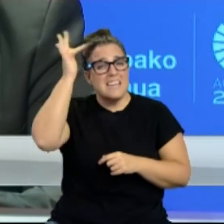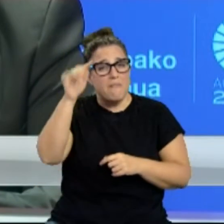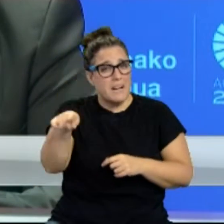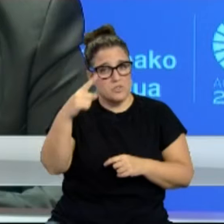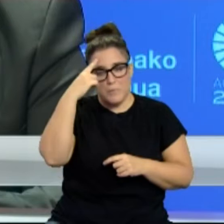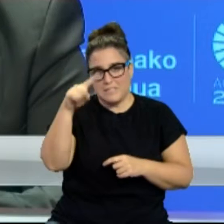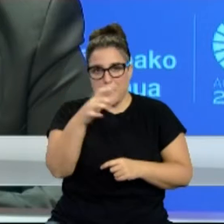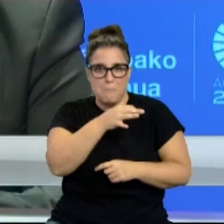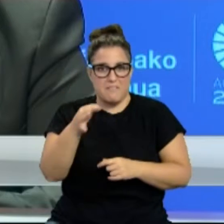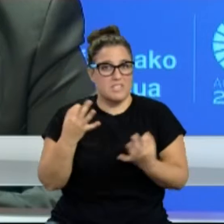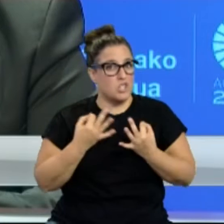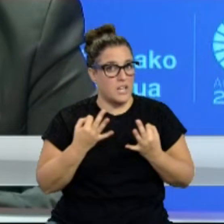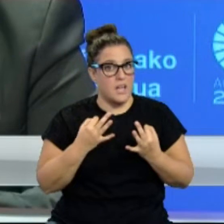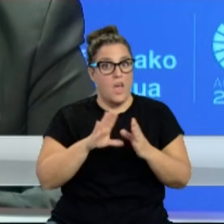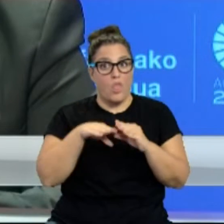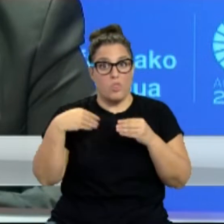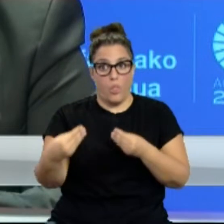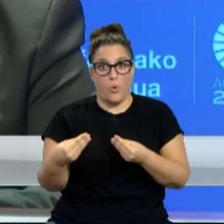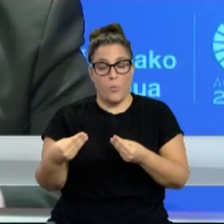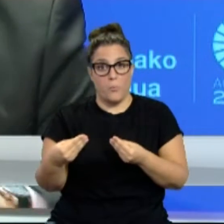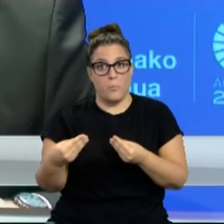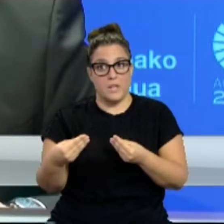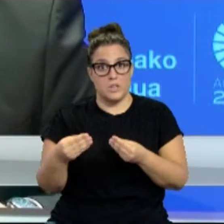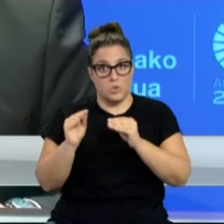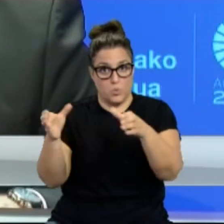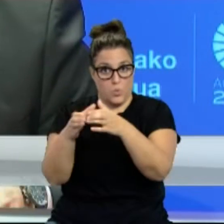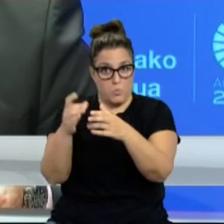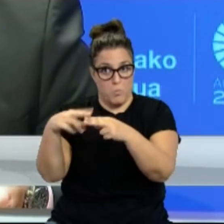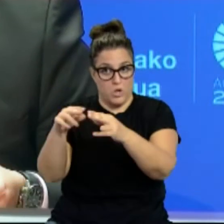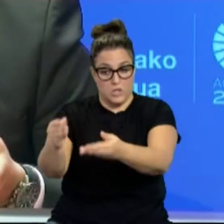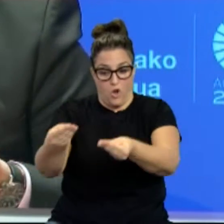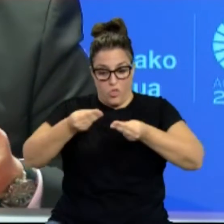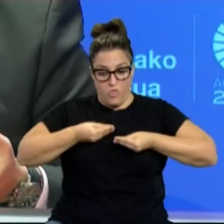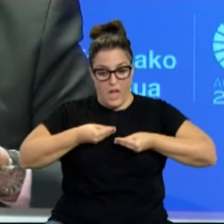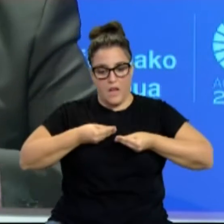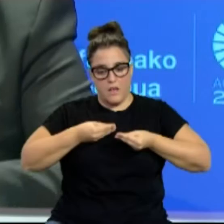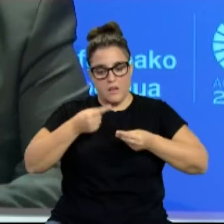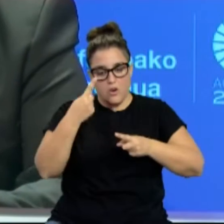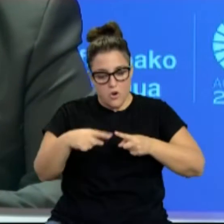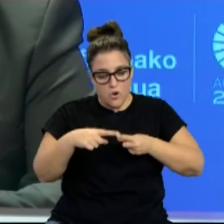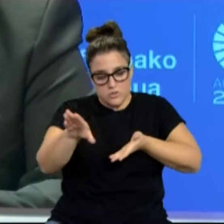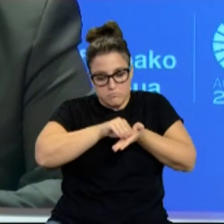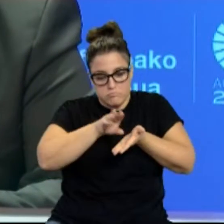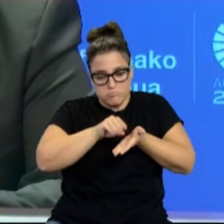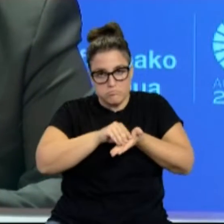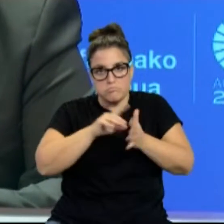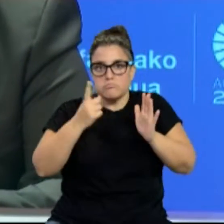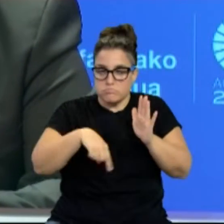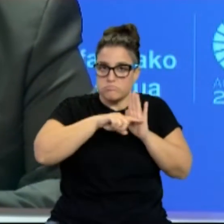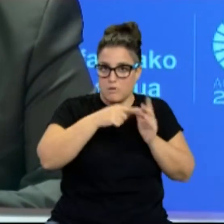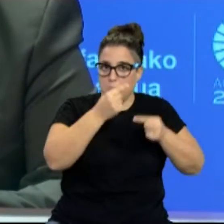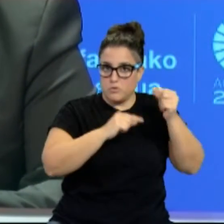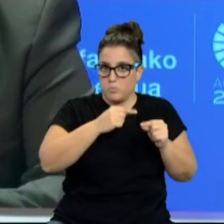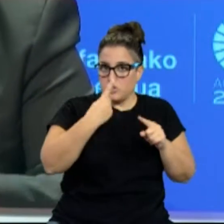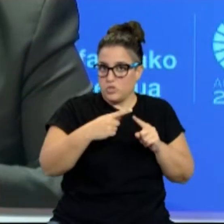que del documento que fue entregado por parte de ese grupo político, pues bueno, se han recogido sustancialmente cuestiones claves